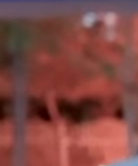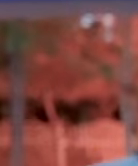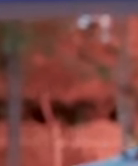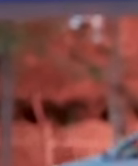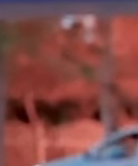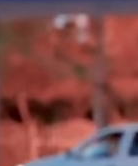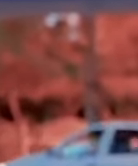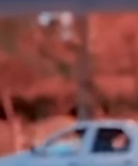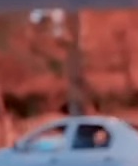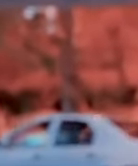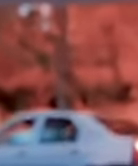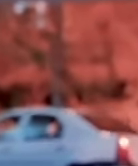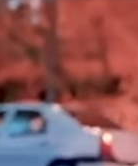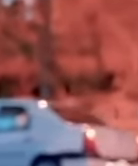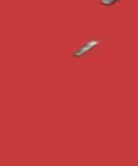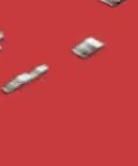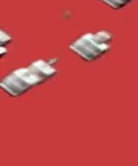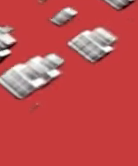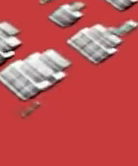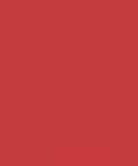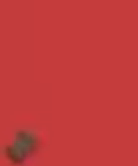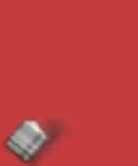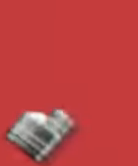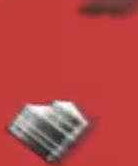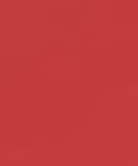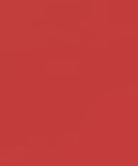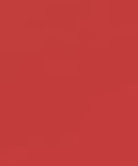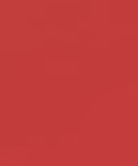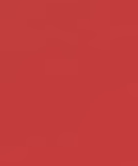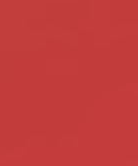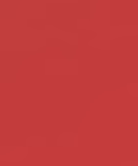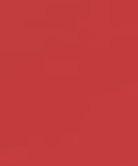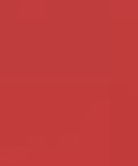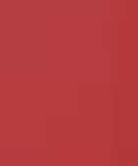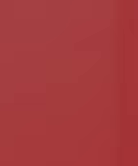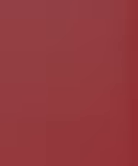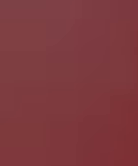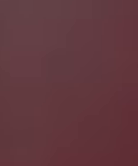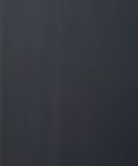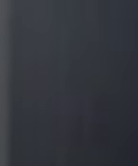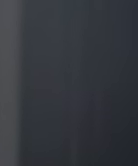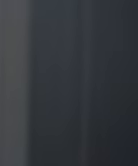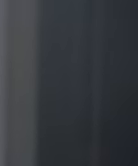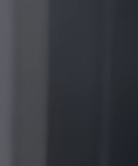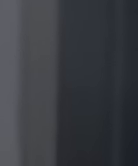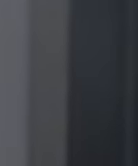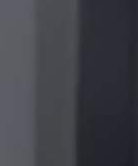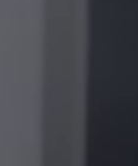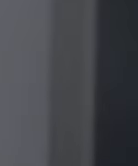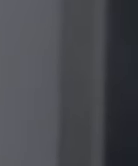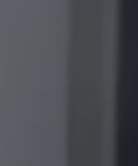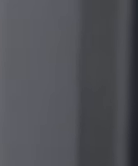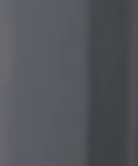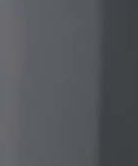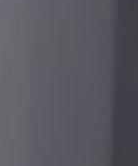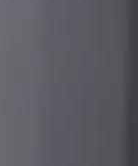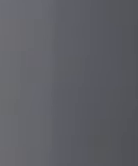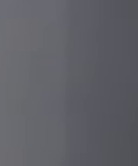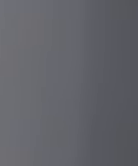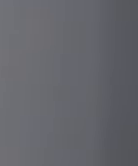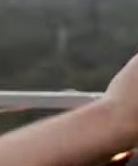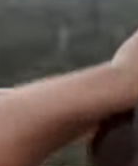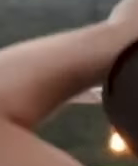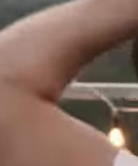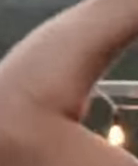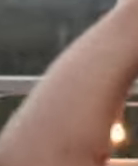el PRI propone asignar presupuesto para construir ciudades jóvenes un programa que construirá 32 nuevos espacios